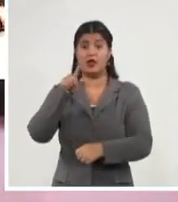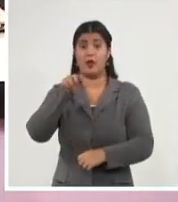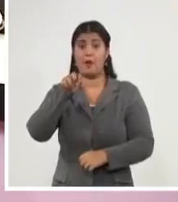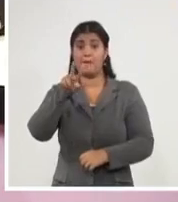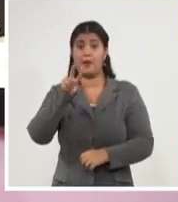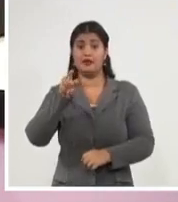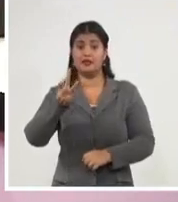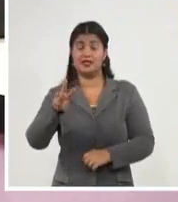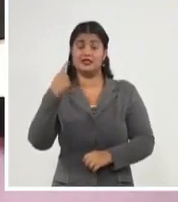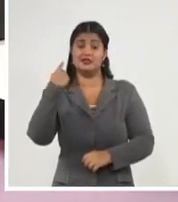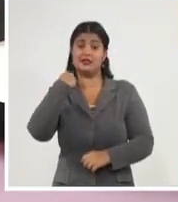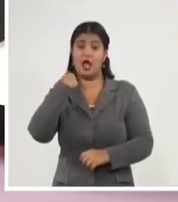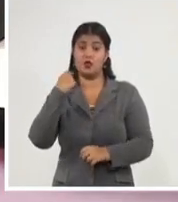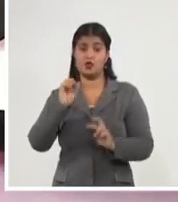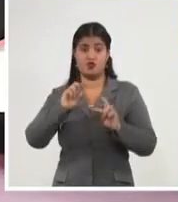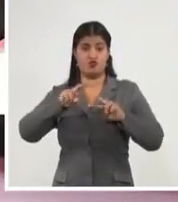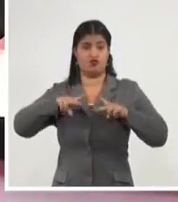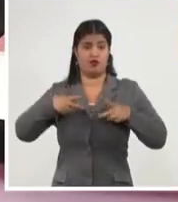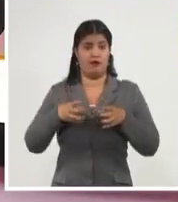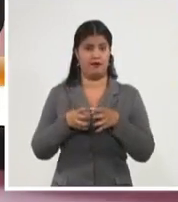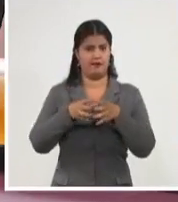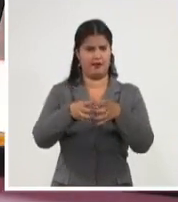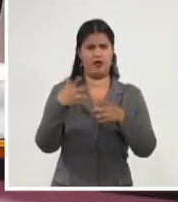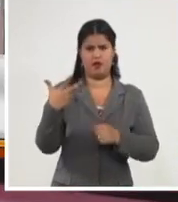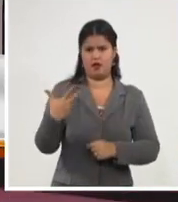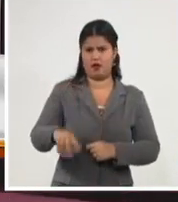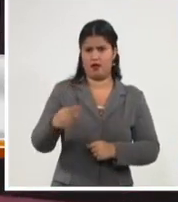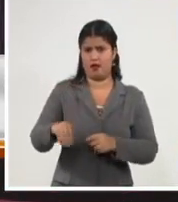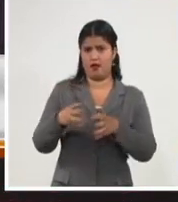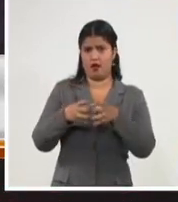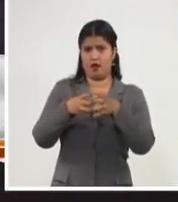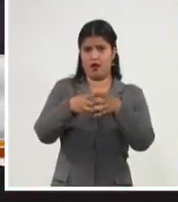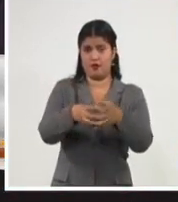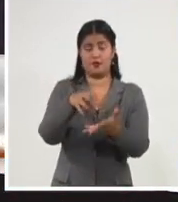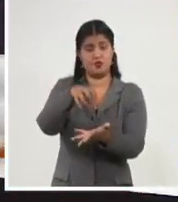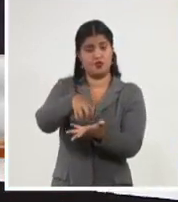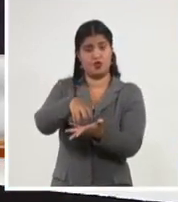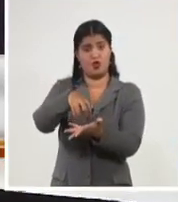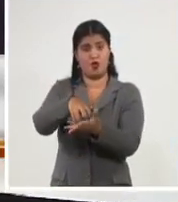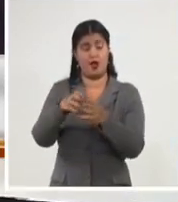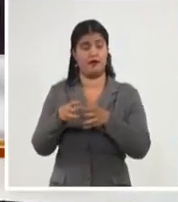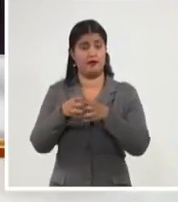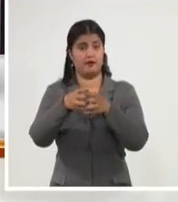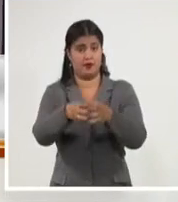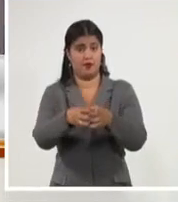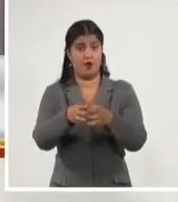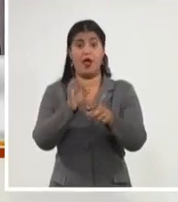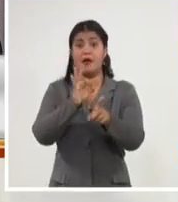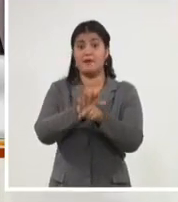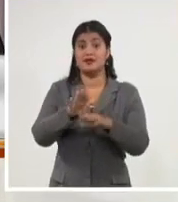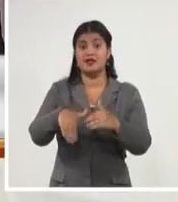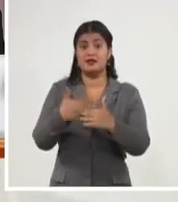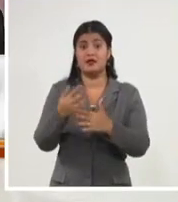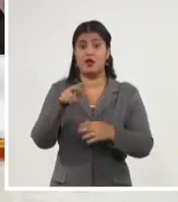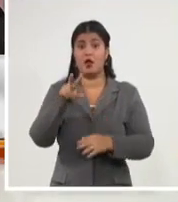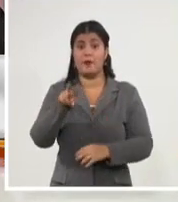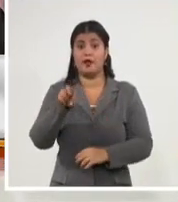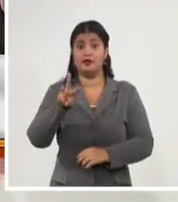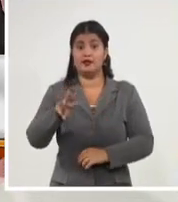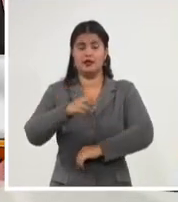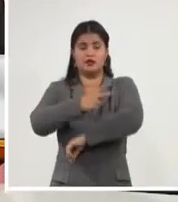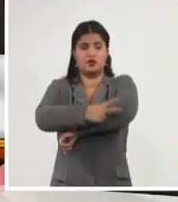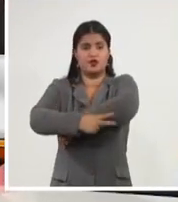preparación en el Parque Latinoamericano con la mila puesta en el Mundial de la Categoría que dará inicio el venidero día 23 en México.